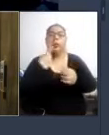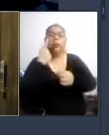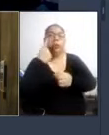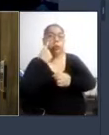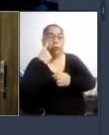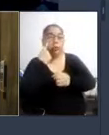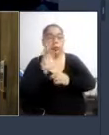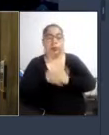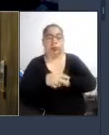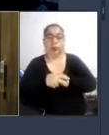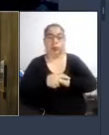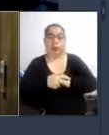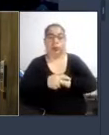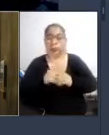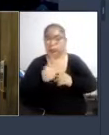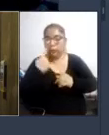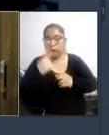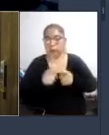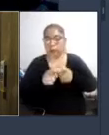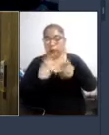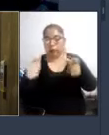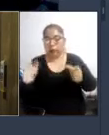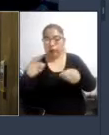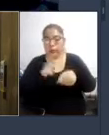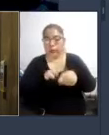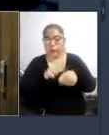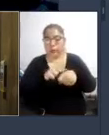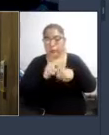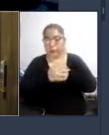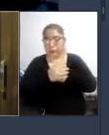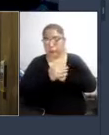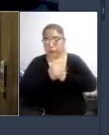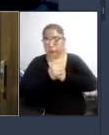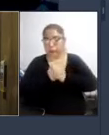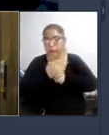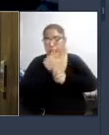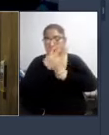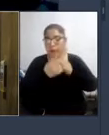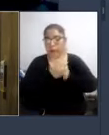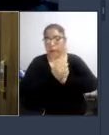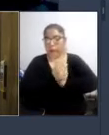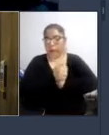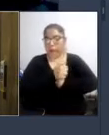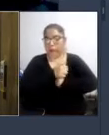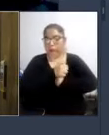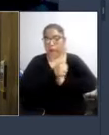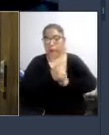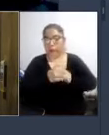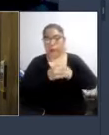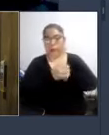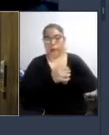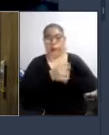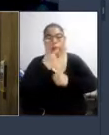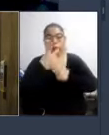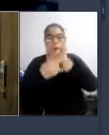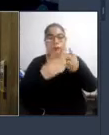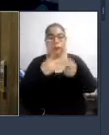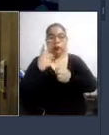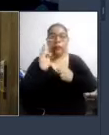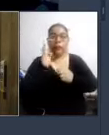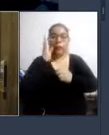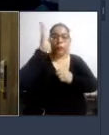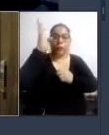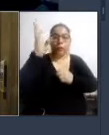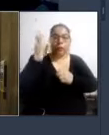la nueva normatividad y las directivas que han considerado incorporar en las futuras